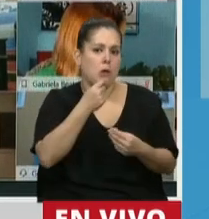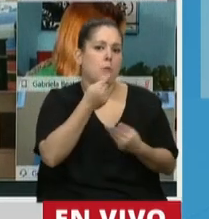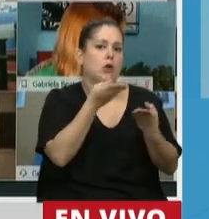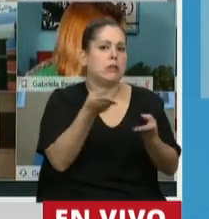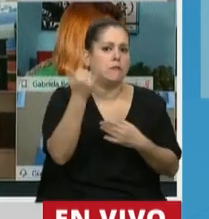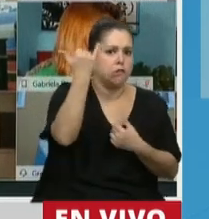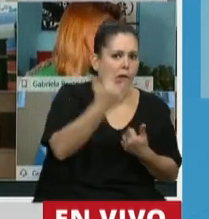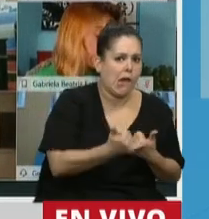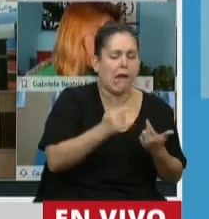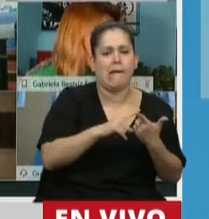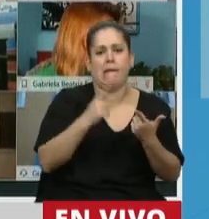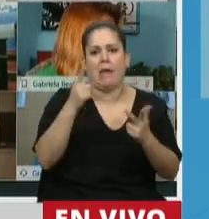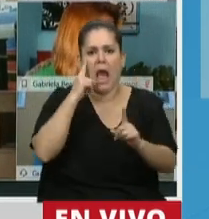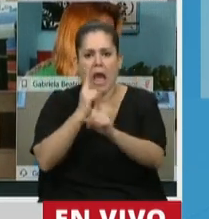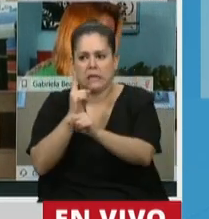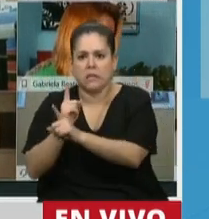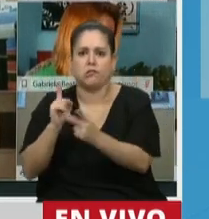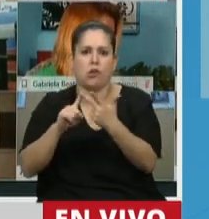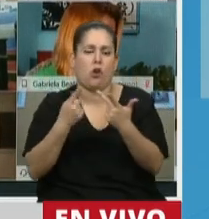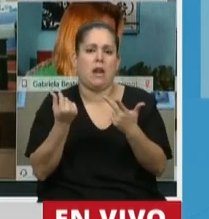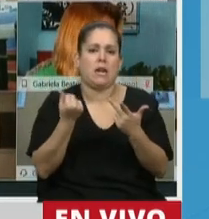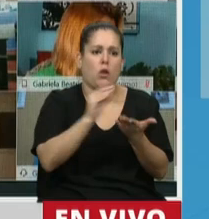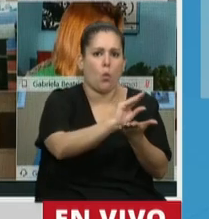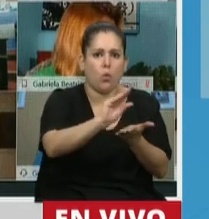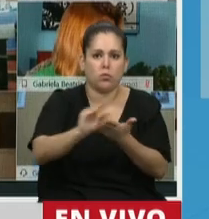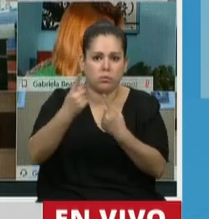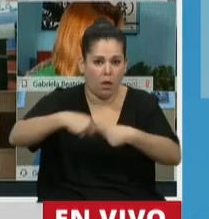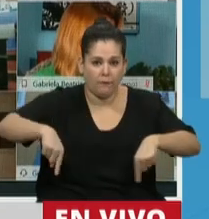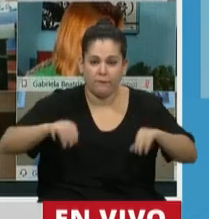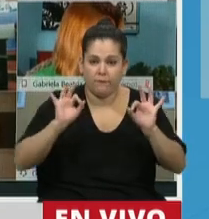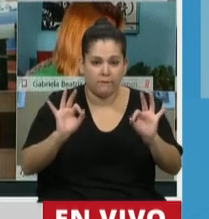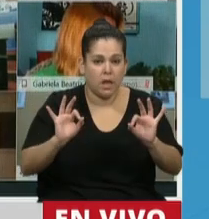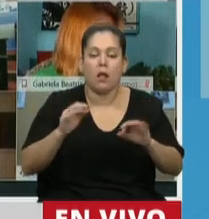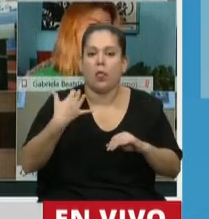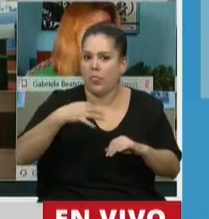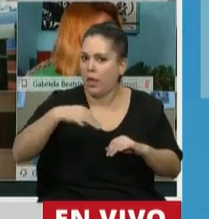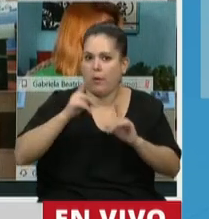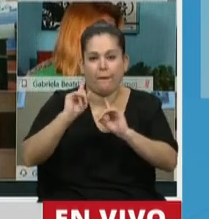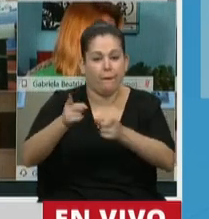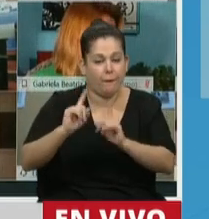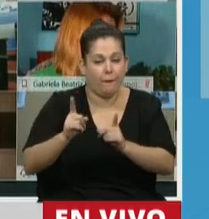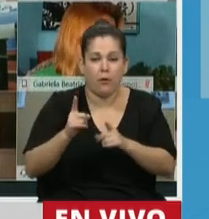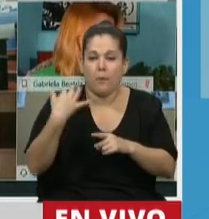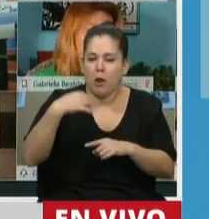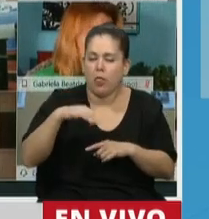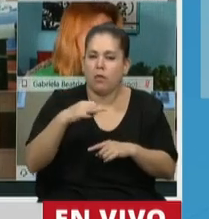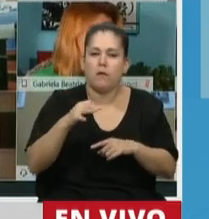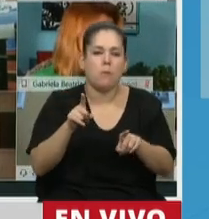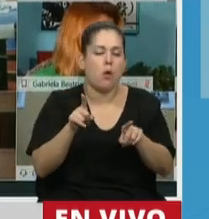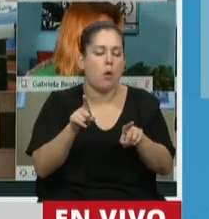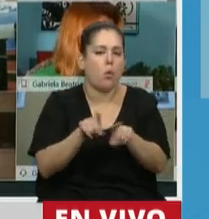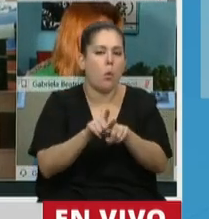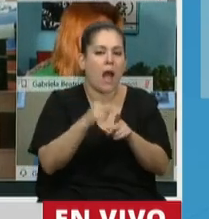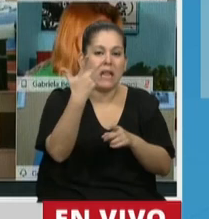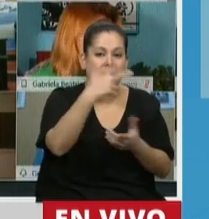ingentes recursos que se destinaron para la pandemia. Pero francamente, solo basta hablar con uno de los tres sectores